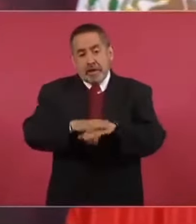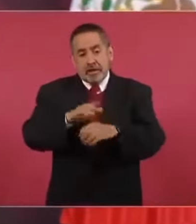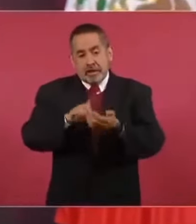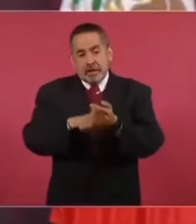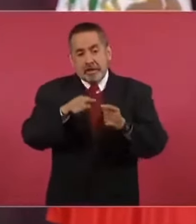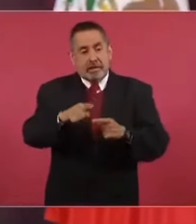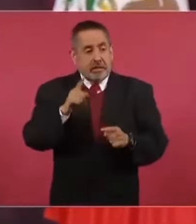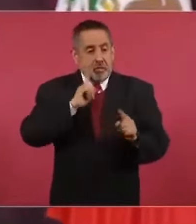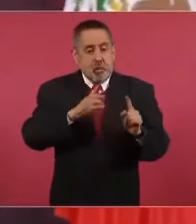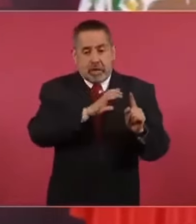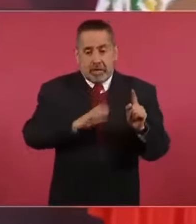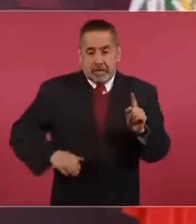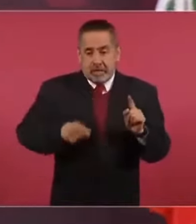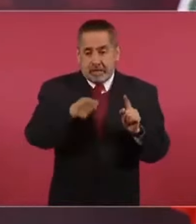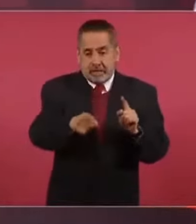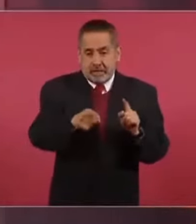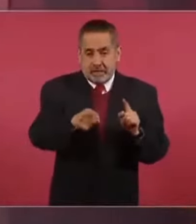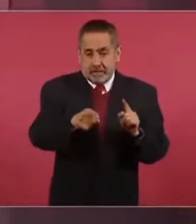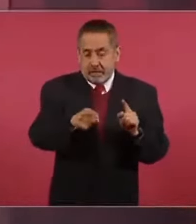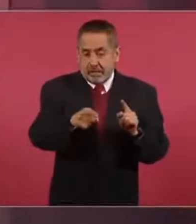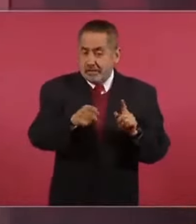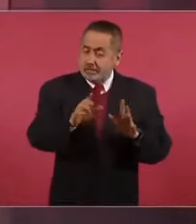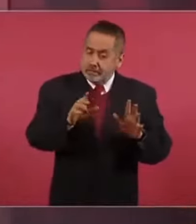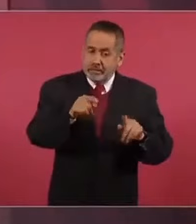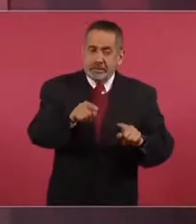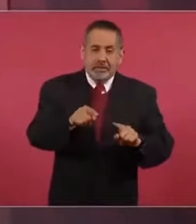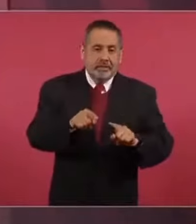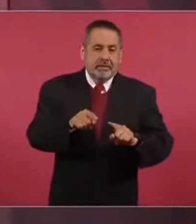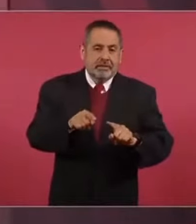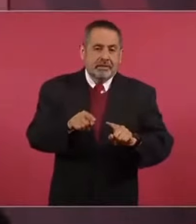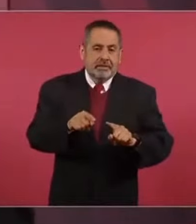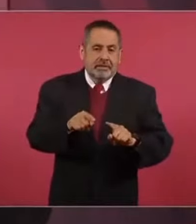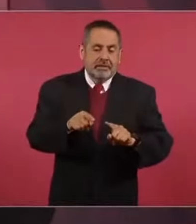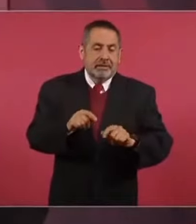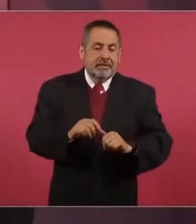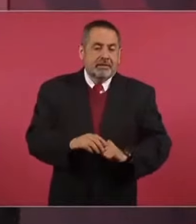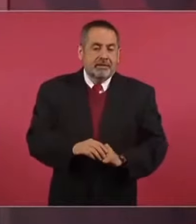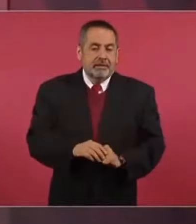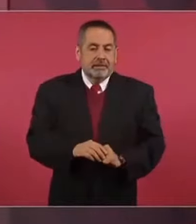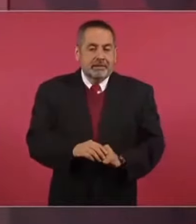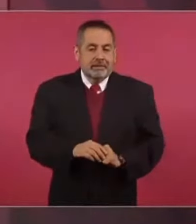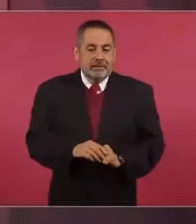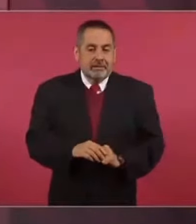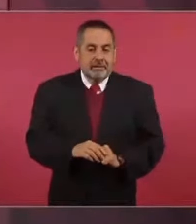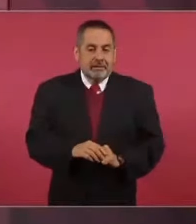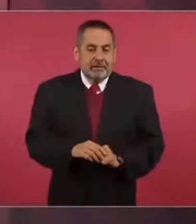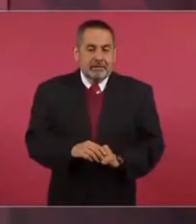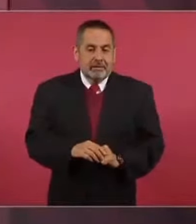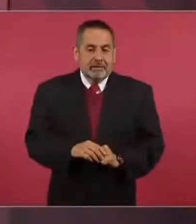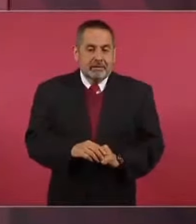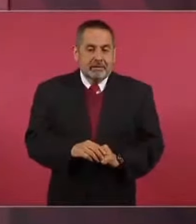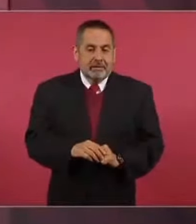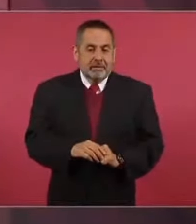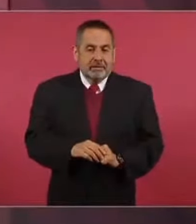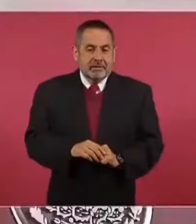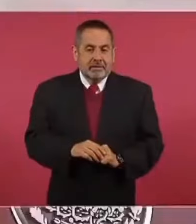candidata que no vaya a ser que solo se dedique